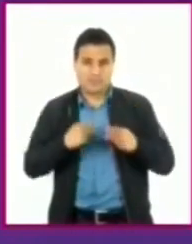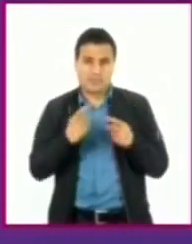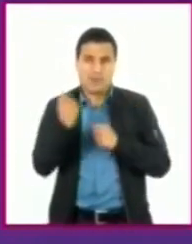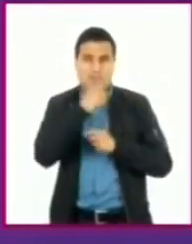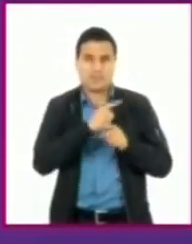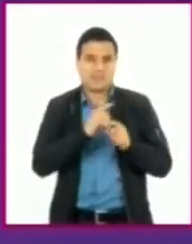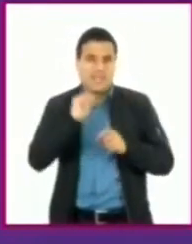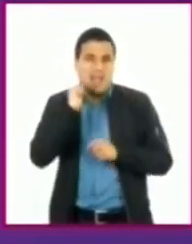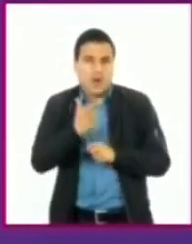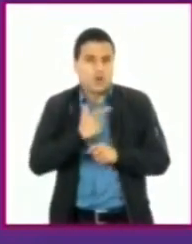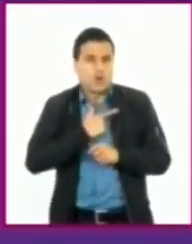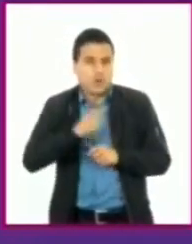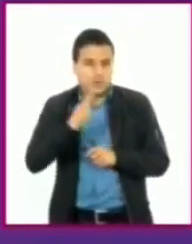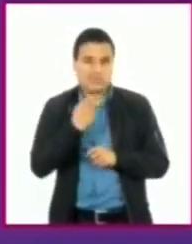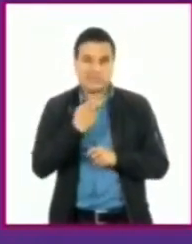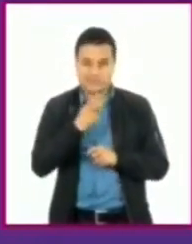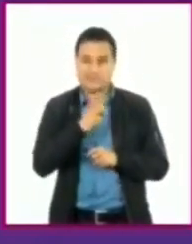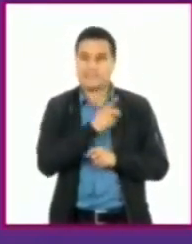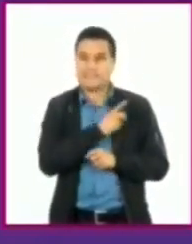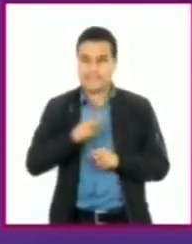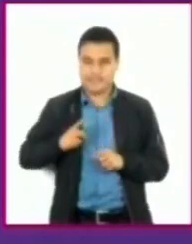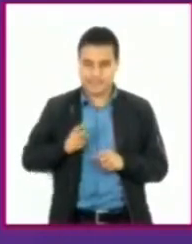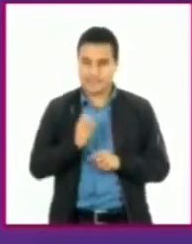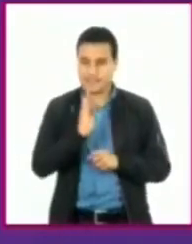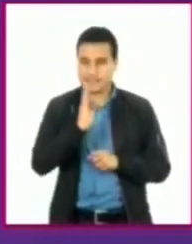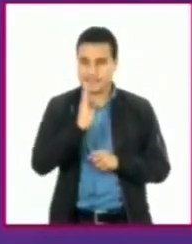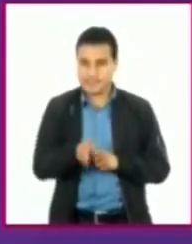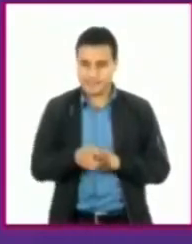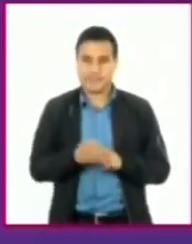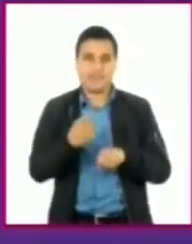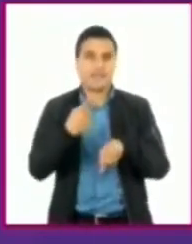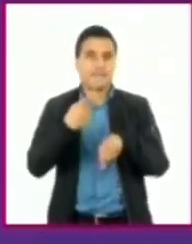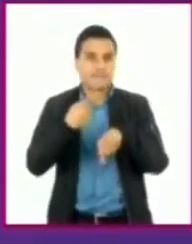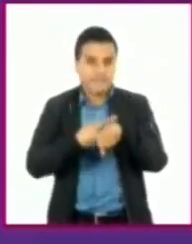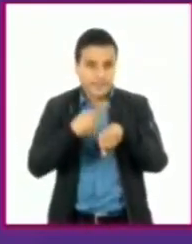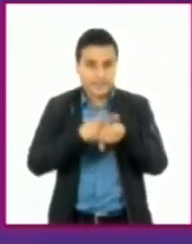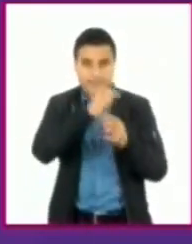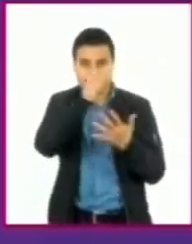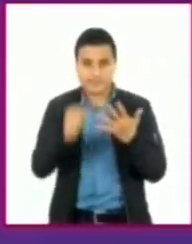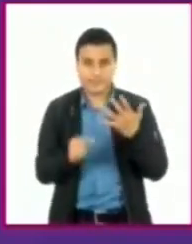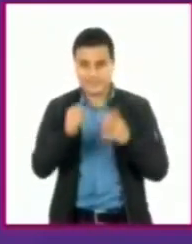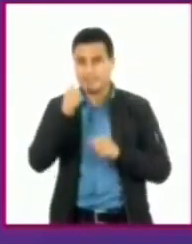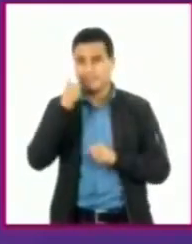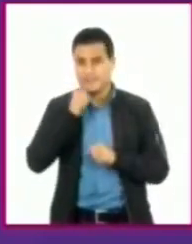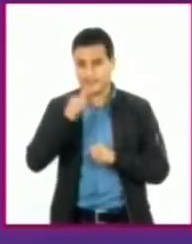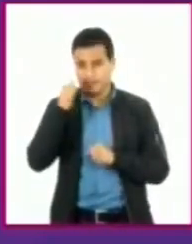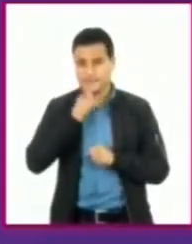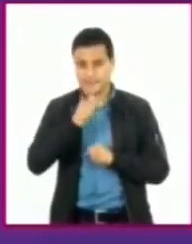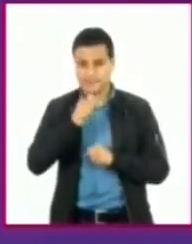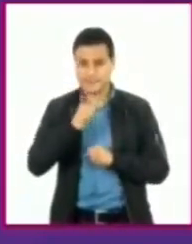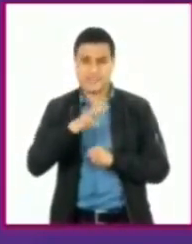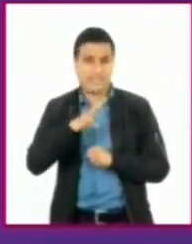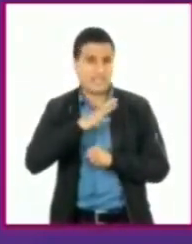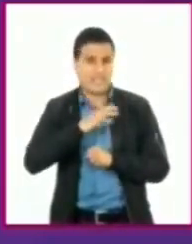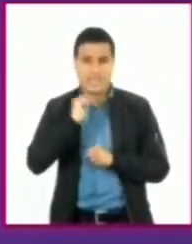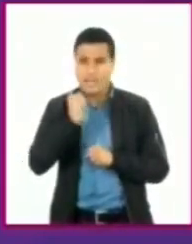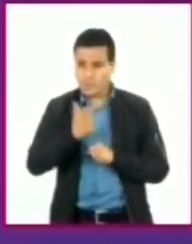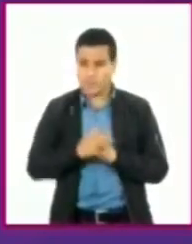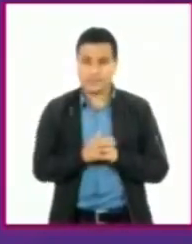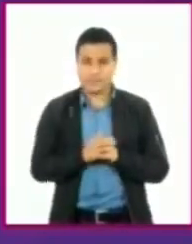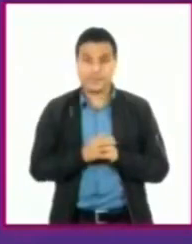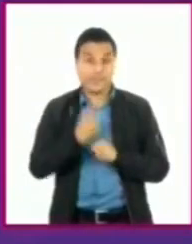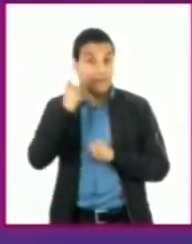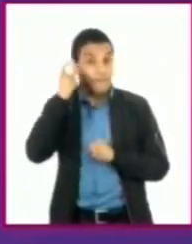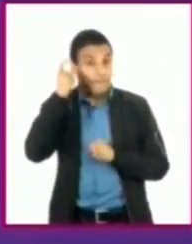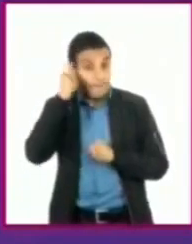en lo que te está pasando que ver las emociones, ¿estás de acuerdo? Sí, todas las enfermedades tenemos que ver al individuo como un ser completo, ¿no? Su mente, sus